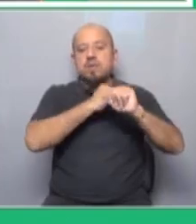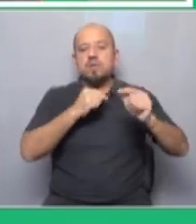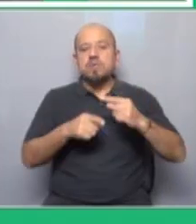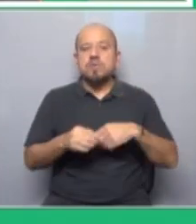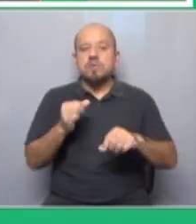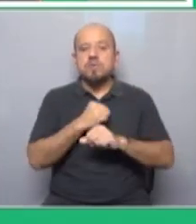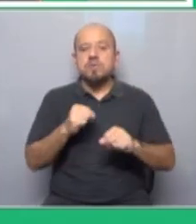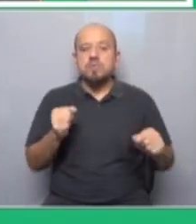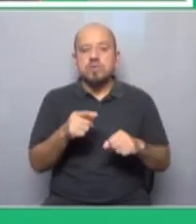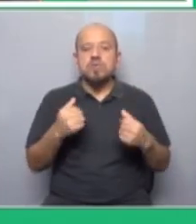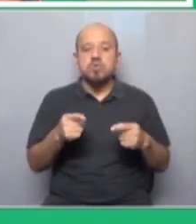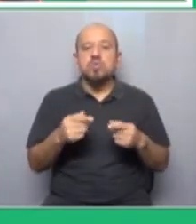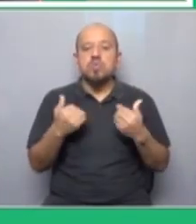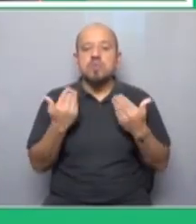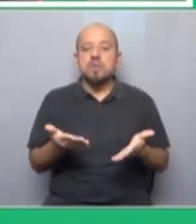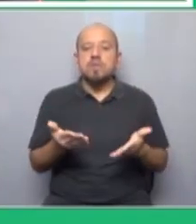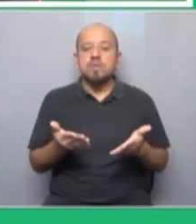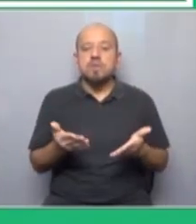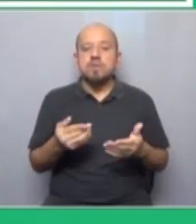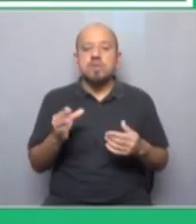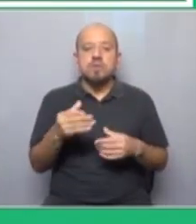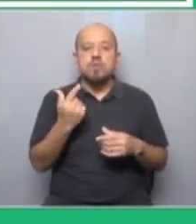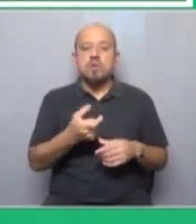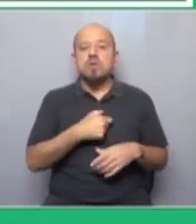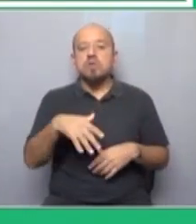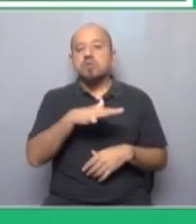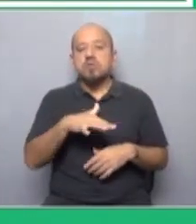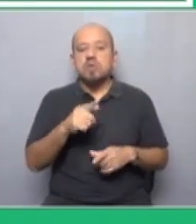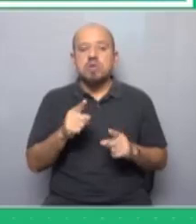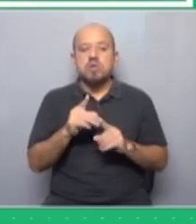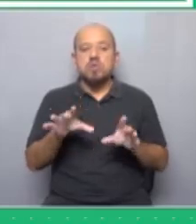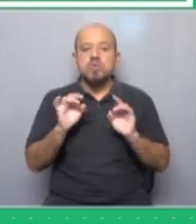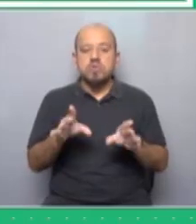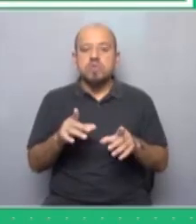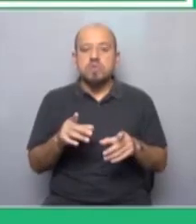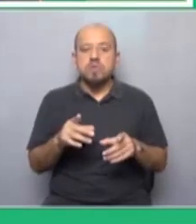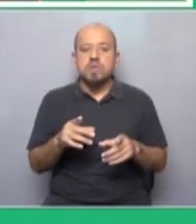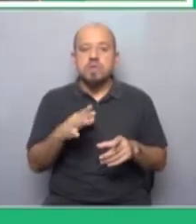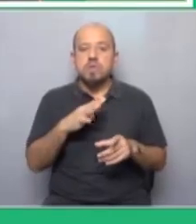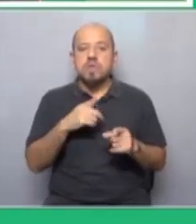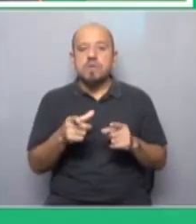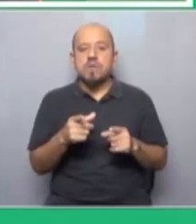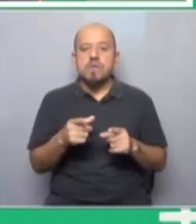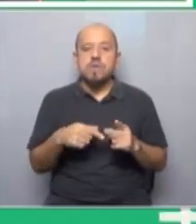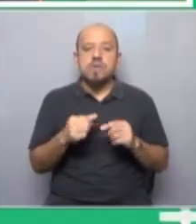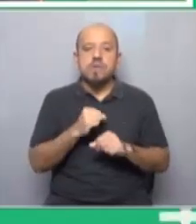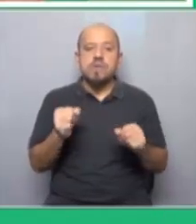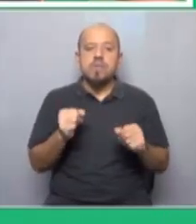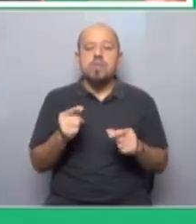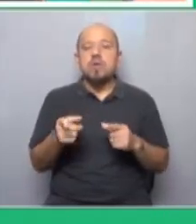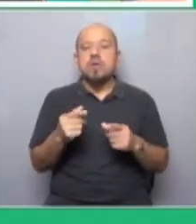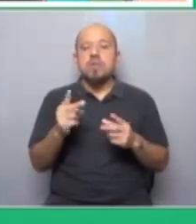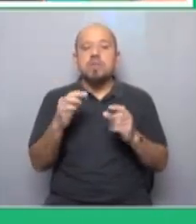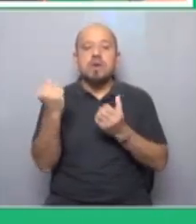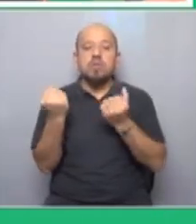puede sus beneficios servir al conjunto de la sociedad y no solamente a quienes la poseen en términos de poder económico ¿no?